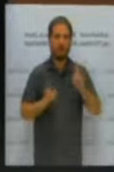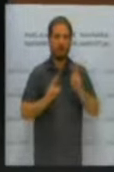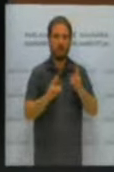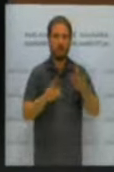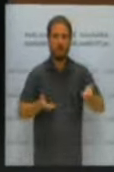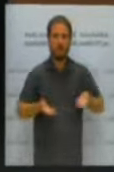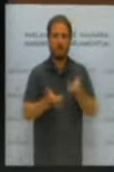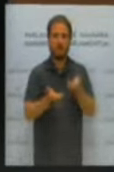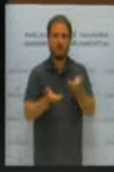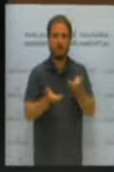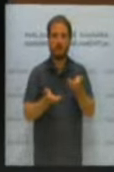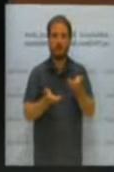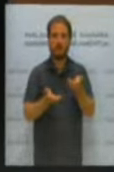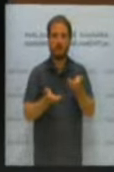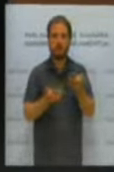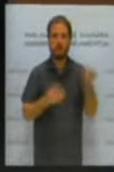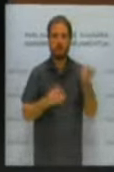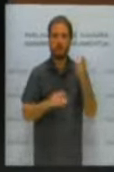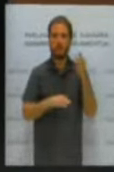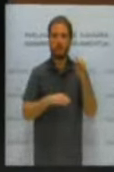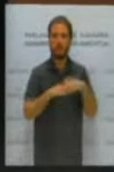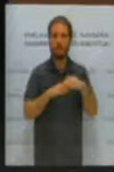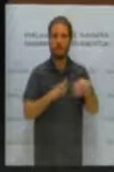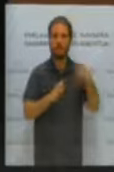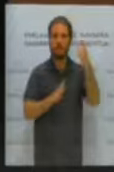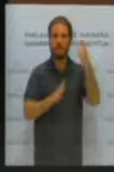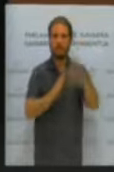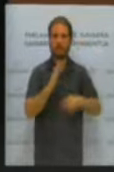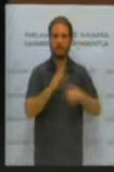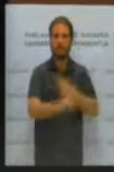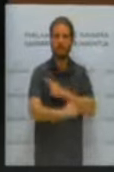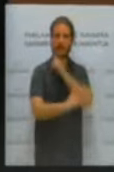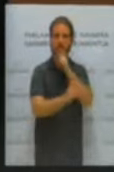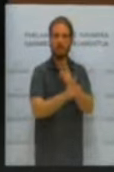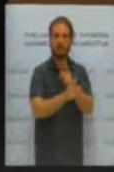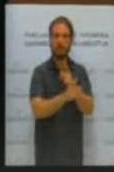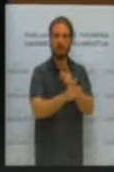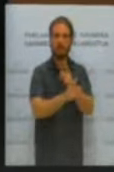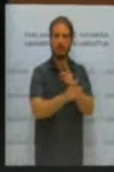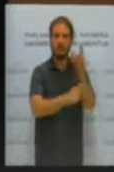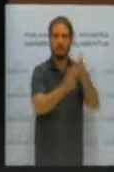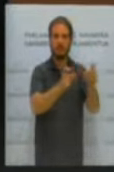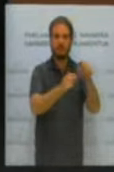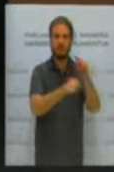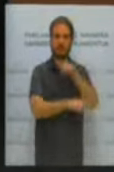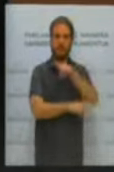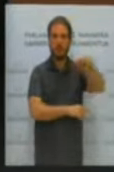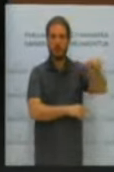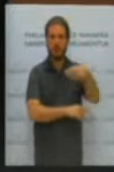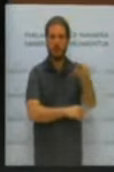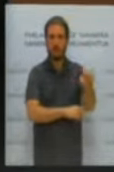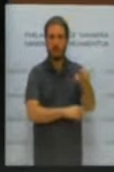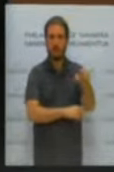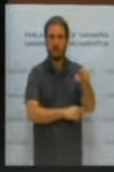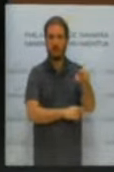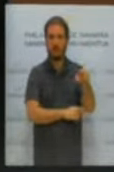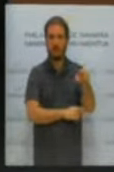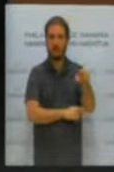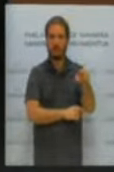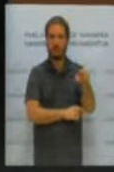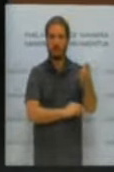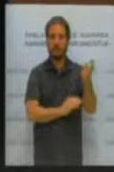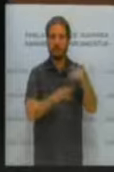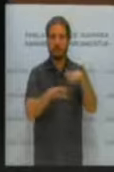el imponer regímenes sancionadores a quienes incumplían la